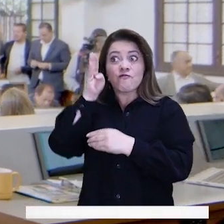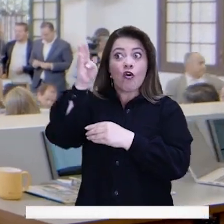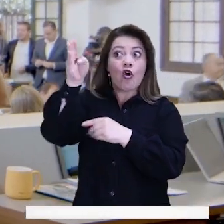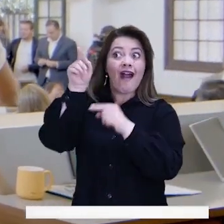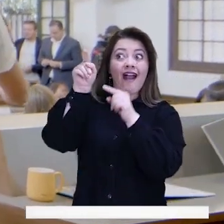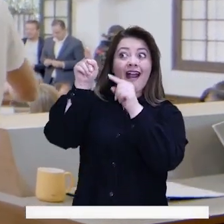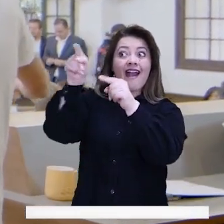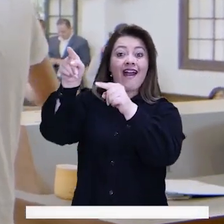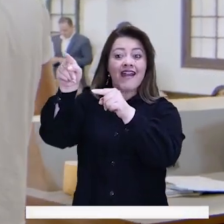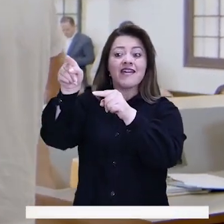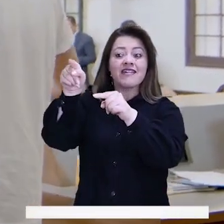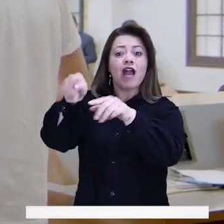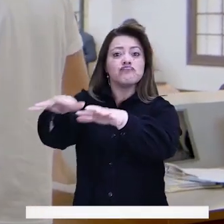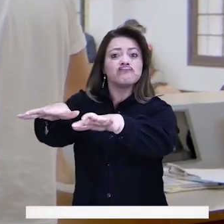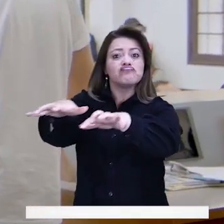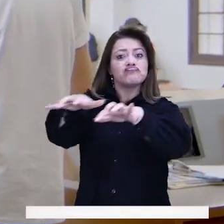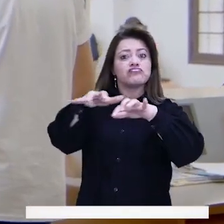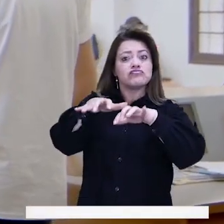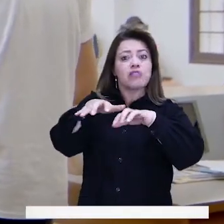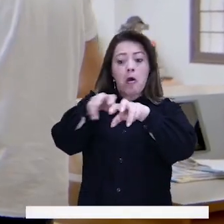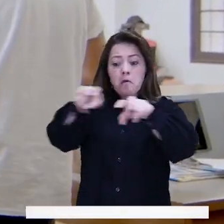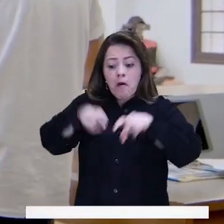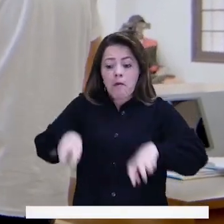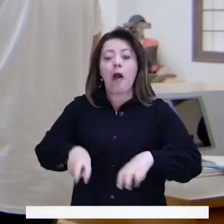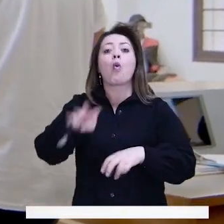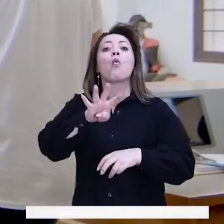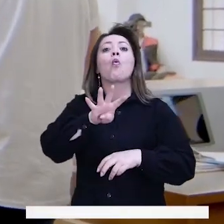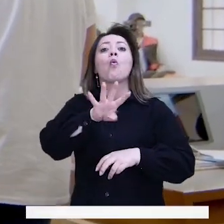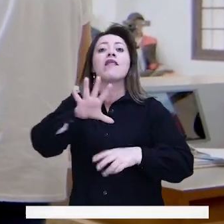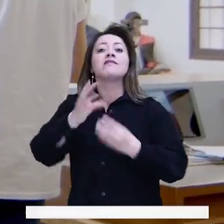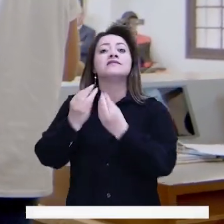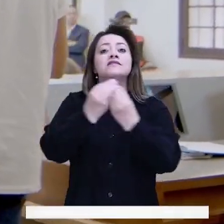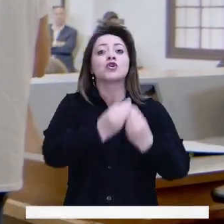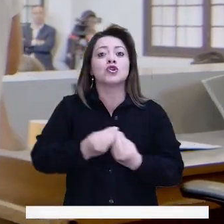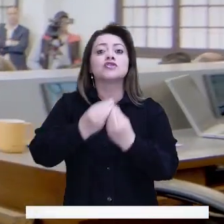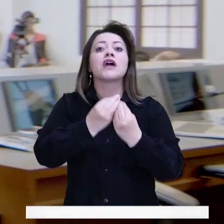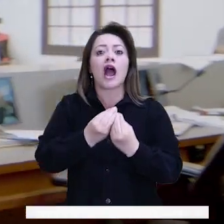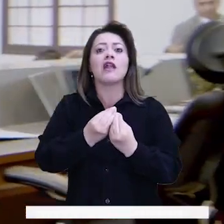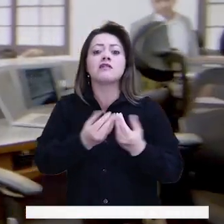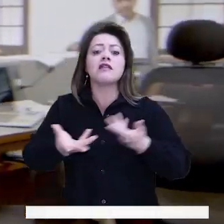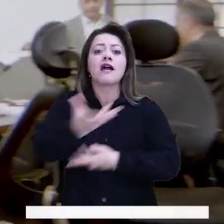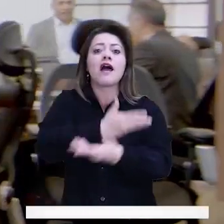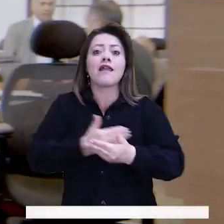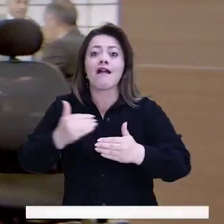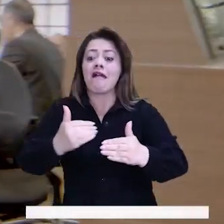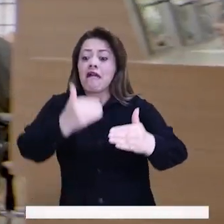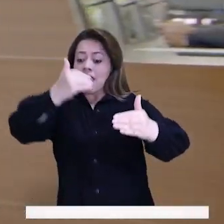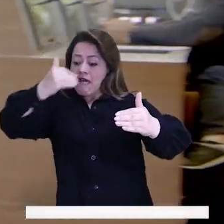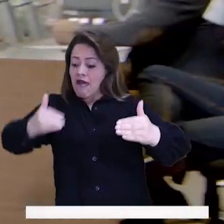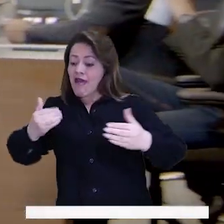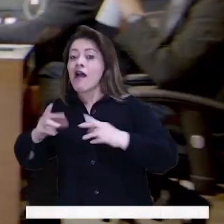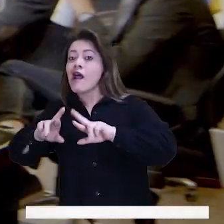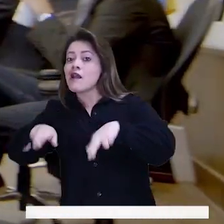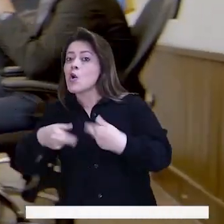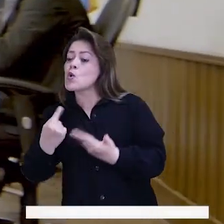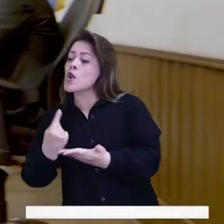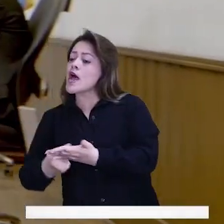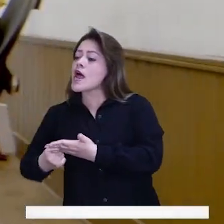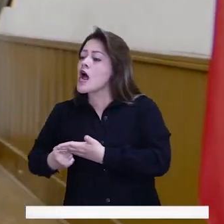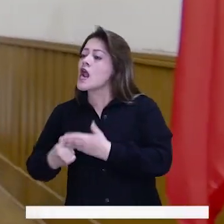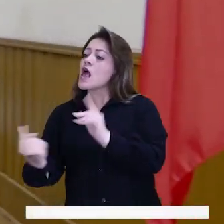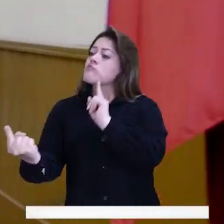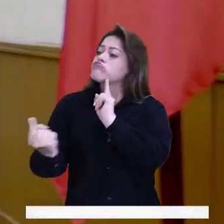recinto, en donde es la plenaria, donde están los 45 concejales. Y aquí atrás es donde venimos a hacer reuniones privadas